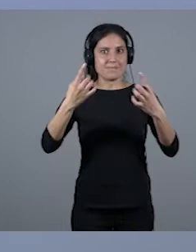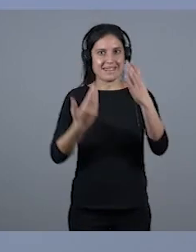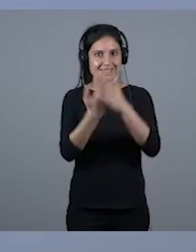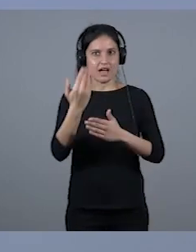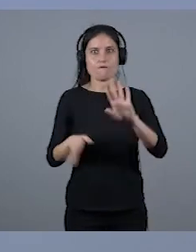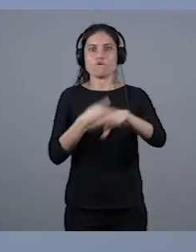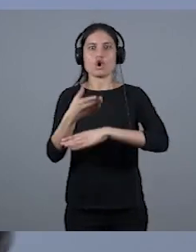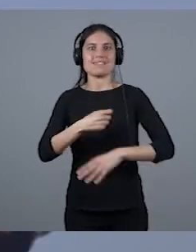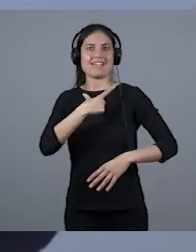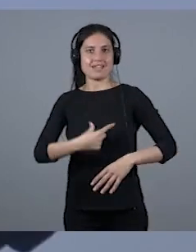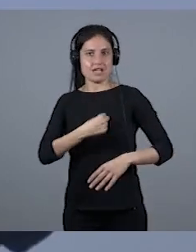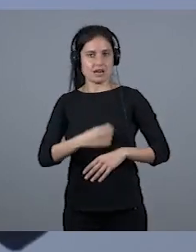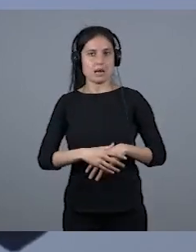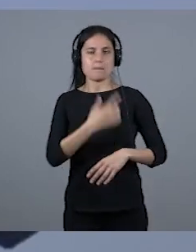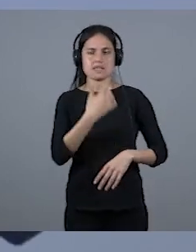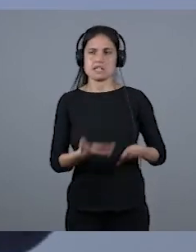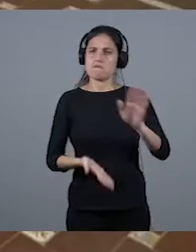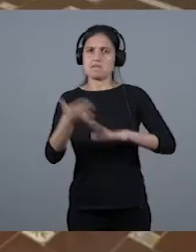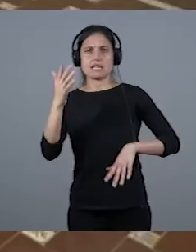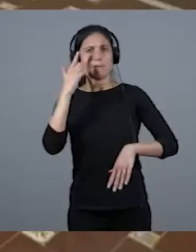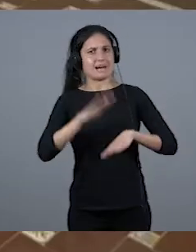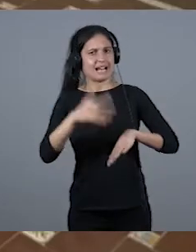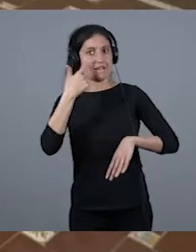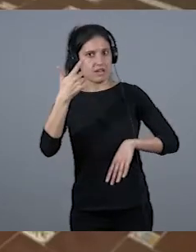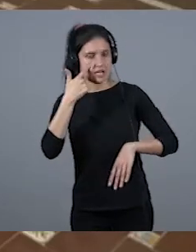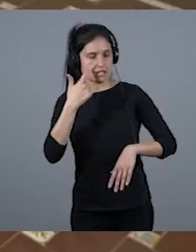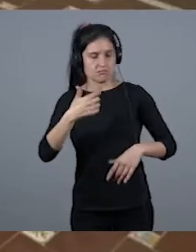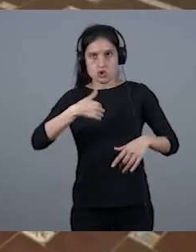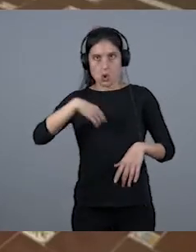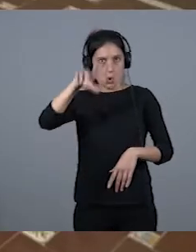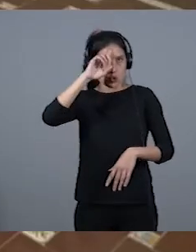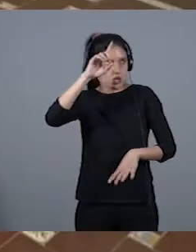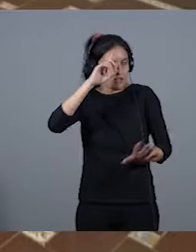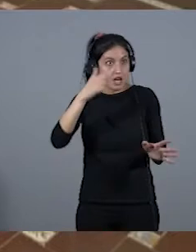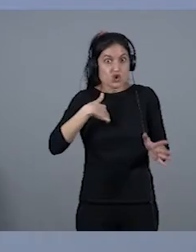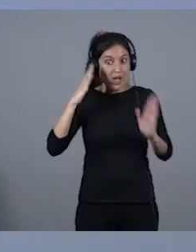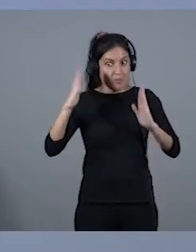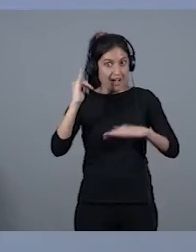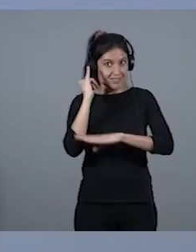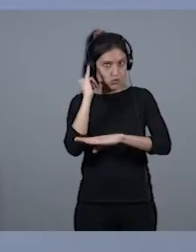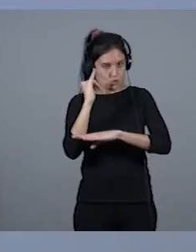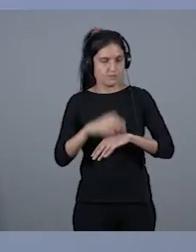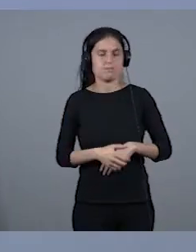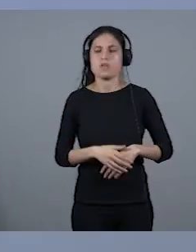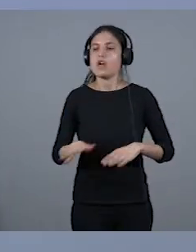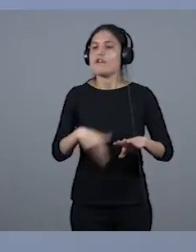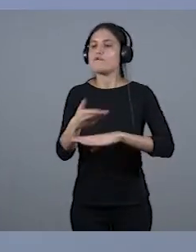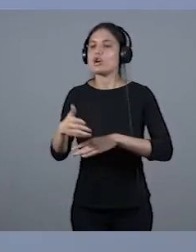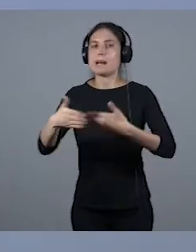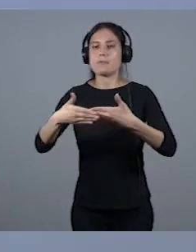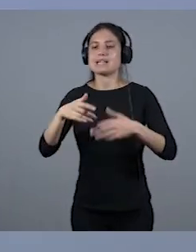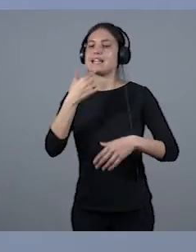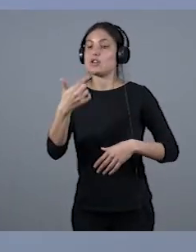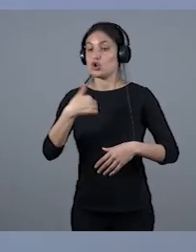Manuel de la Rosa. Y yo me fui sin nada, vea, yo qué iba a saber, yo estaba en el instituto. Me fui allí, llego a la puerta y le digo, mira, que vengo de Radio Club